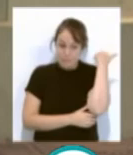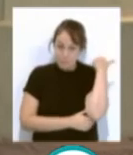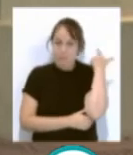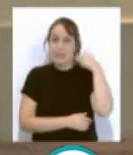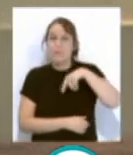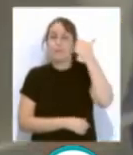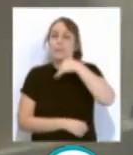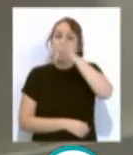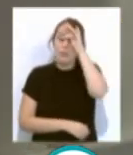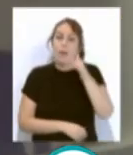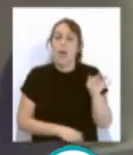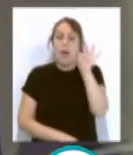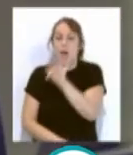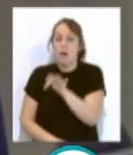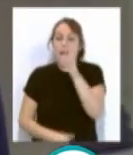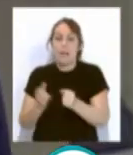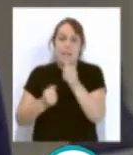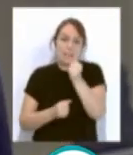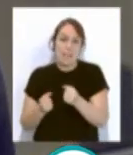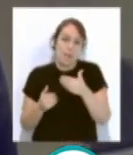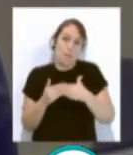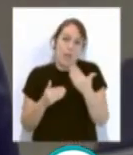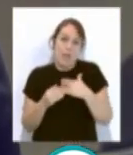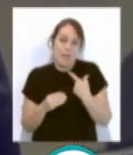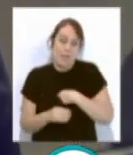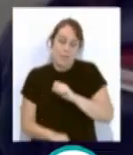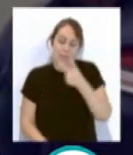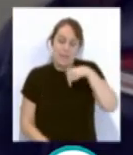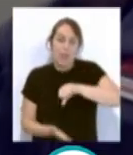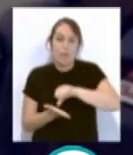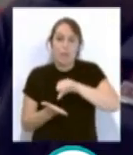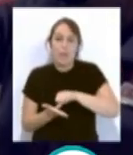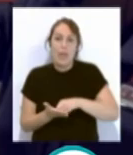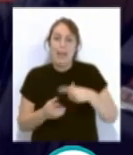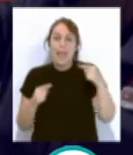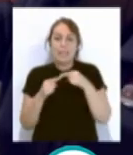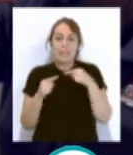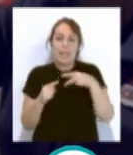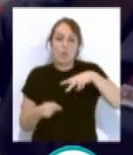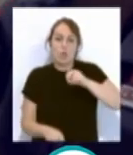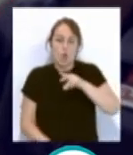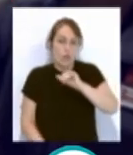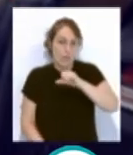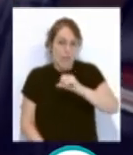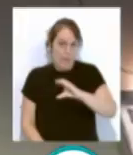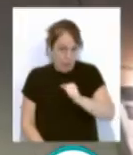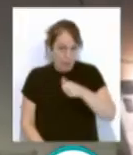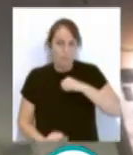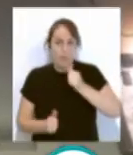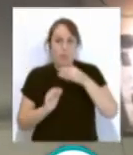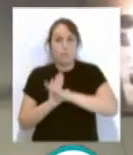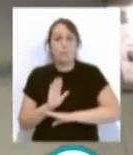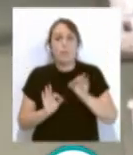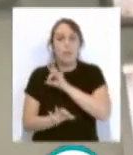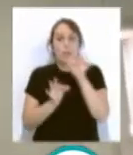de semana le ha tocado a la sala más vanguardista de la ciudad. La Tianórica también empieza su programación con el